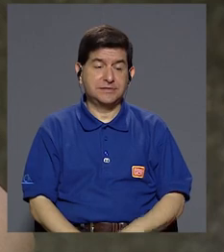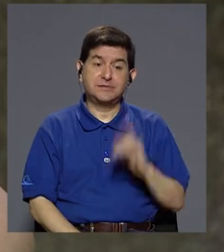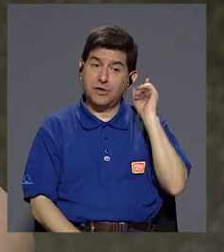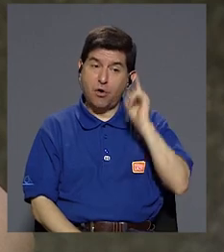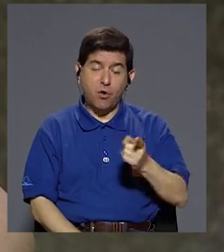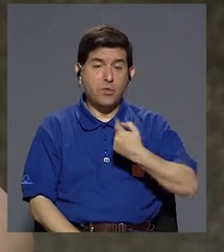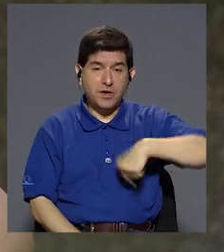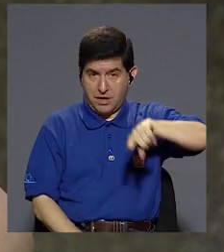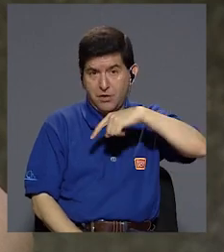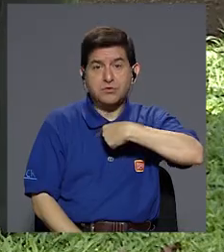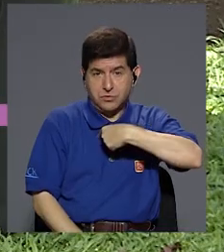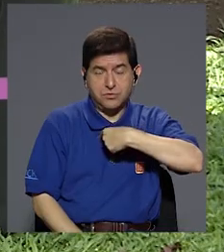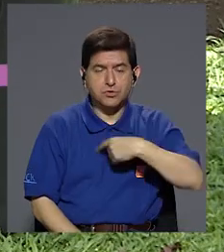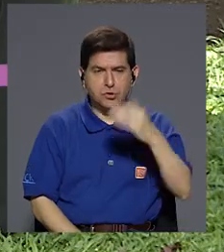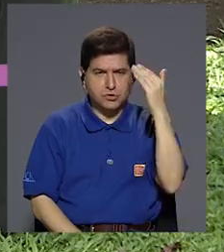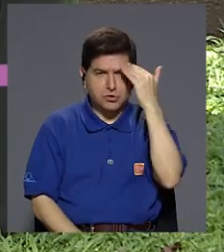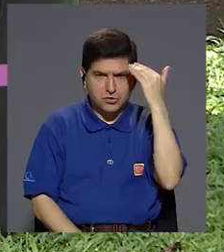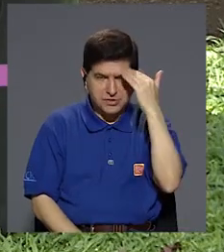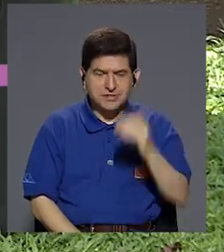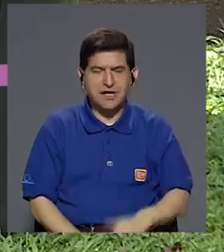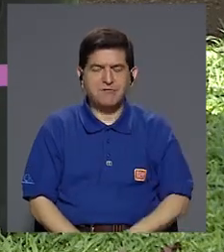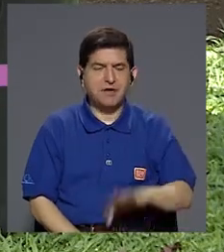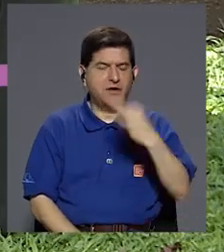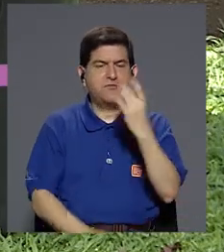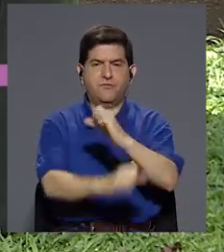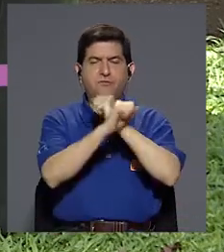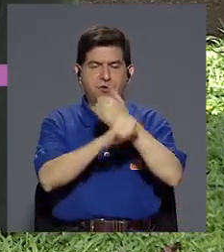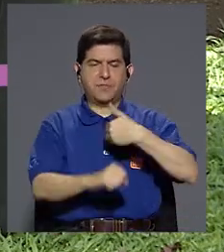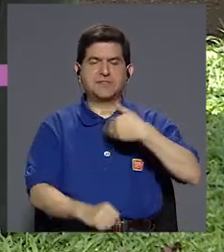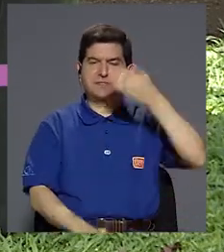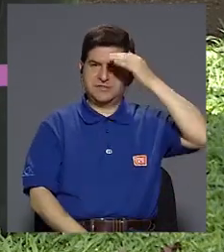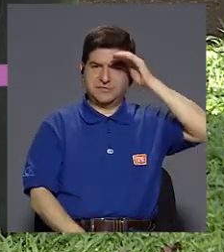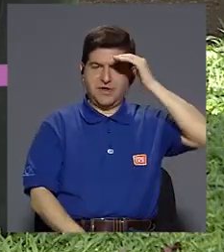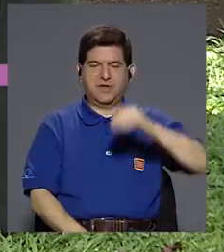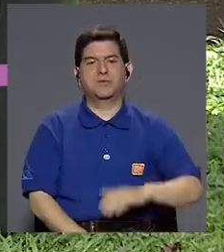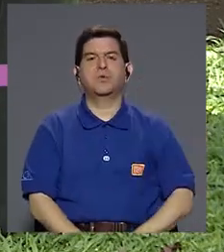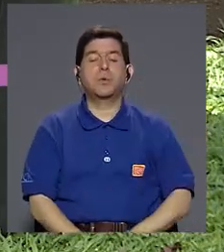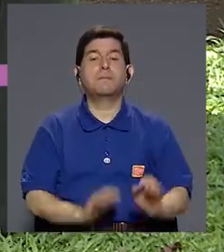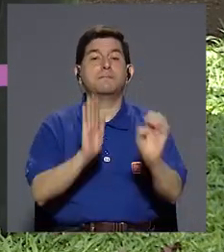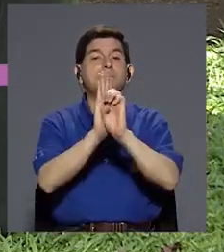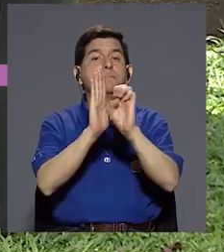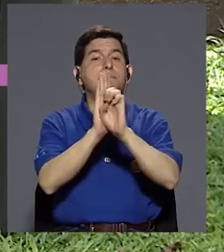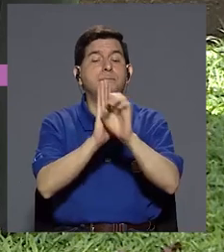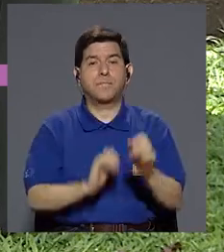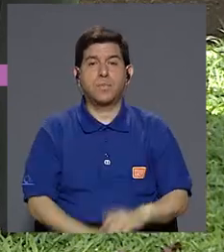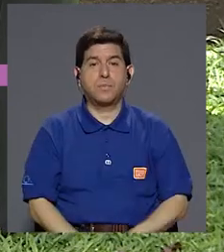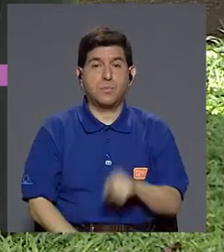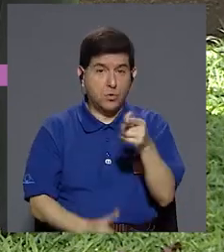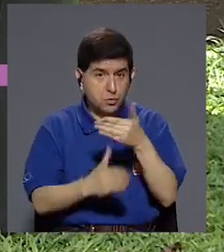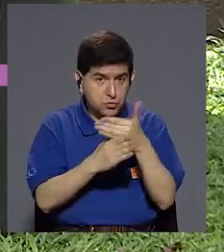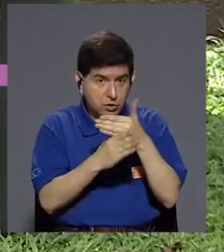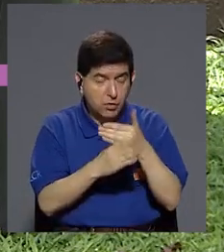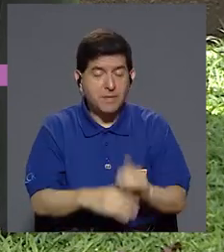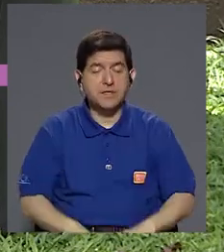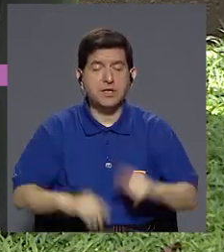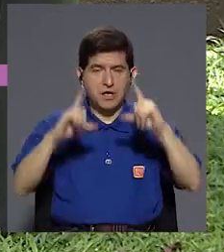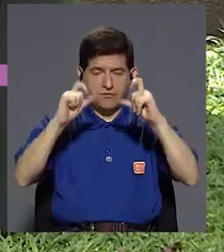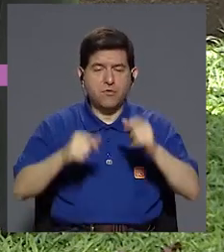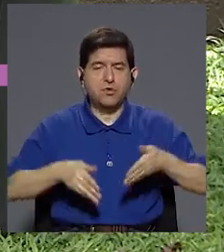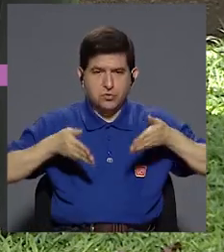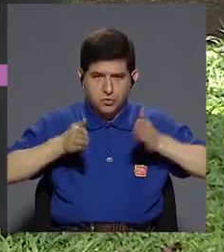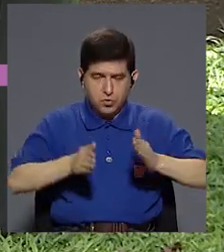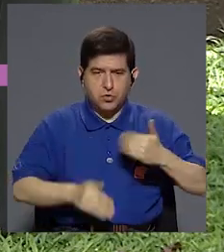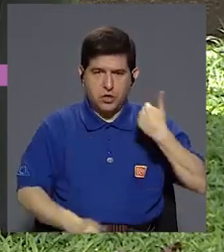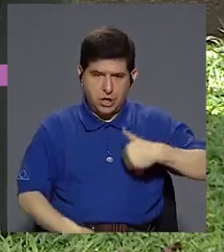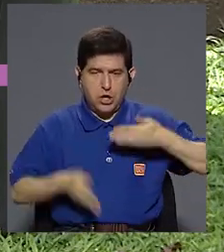en la obligación de conocer las medidas de seguridad que tiene Facebook. Por ejemplo, si quieres compartir una foto de tu hija o de tu